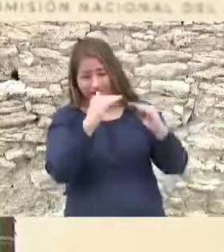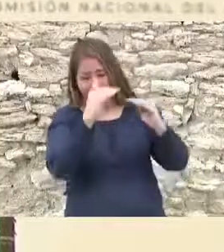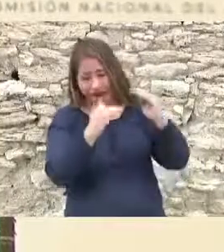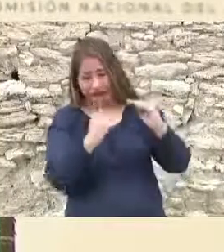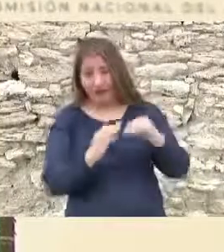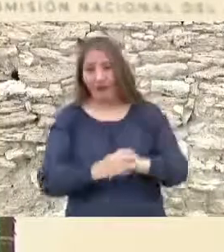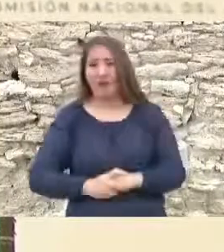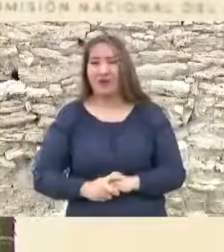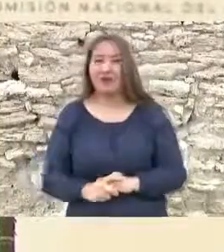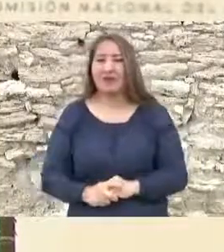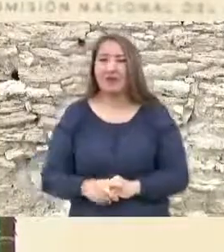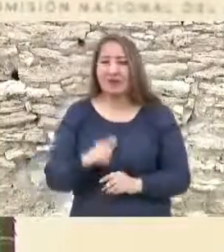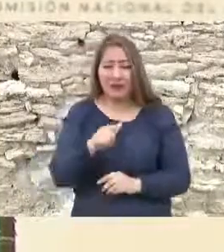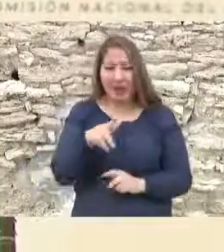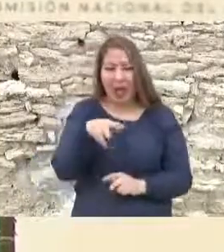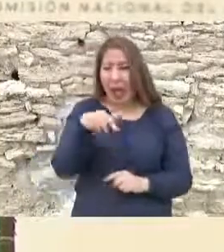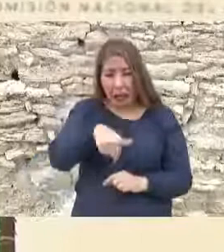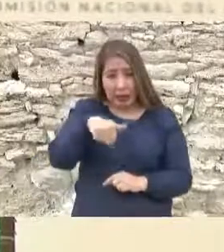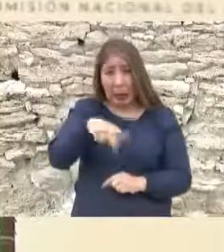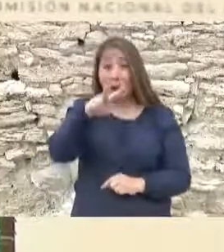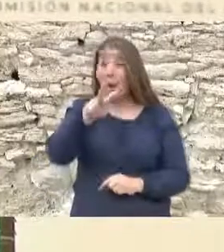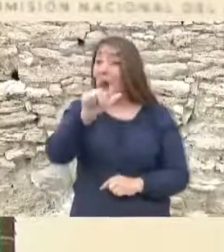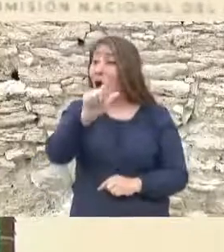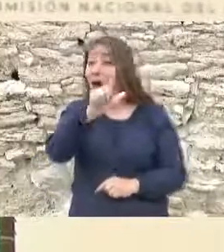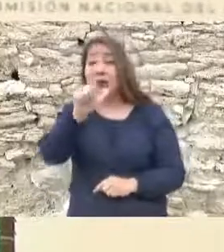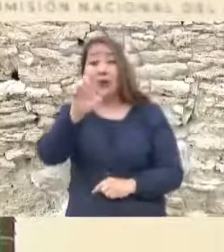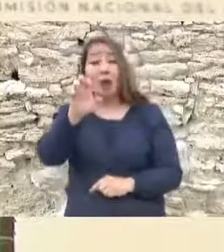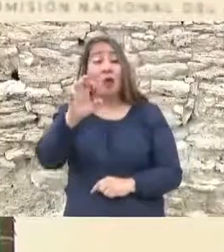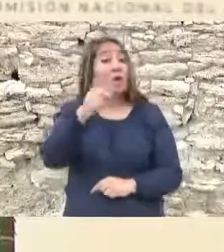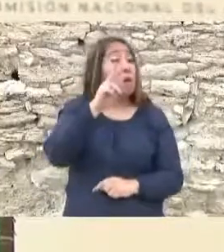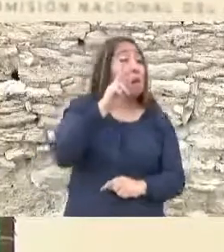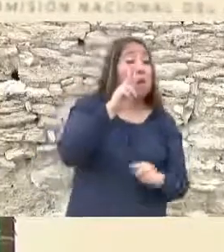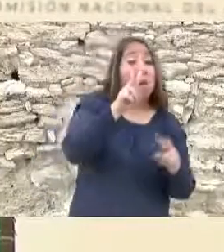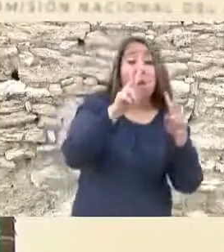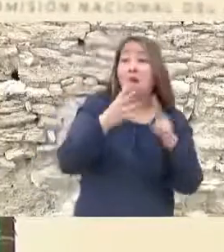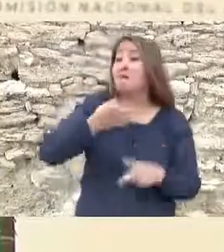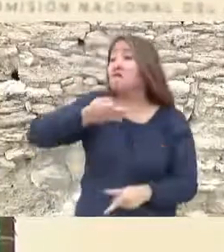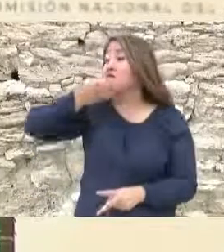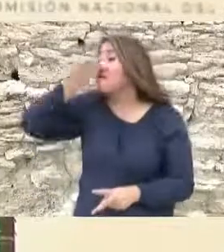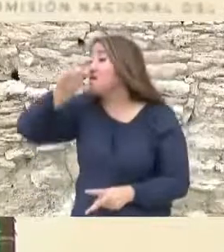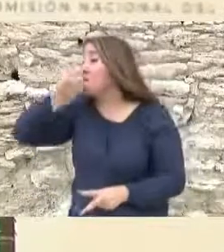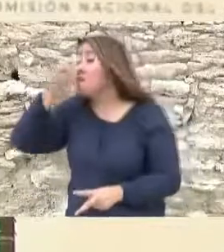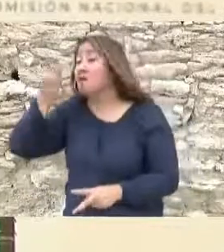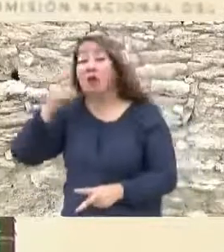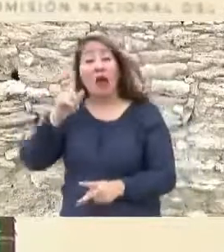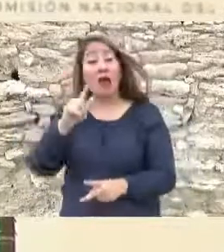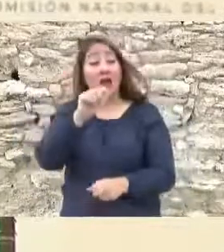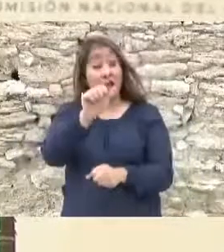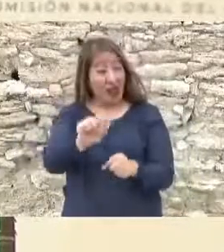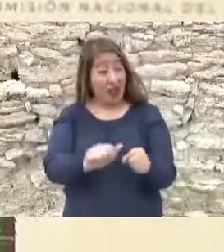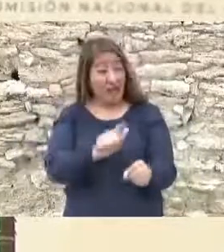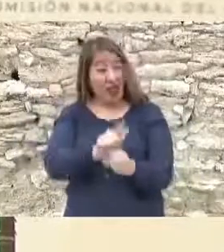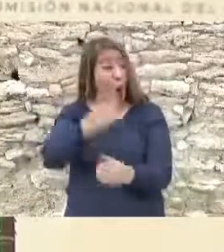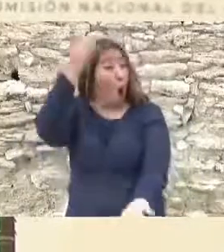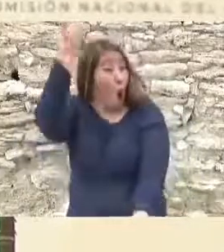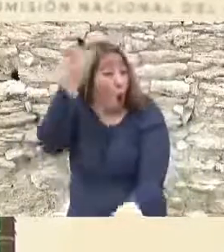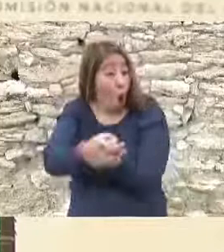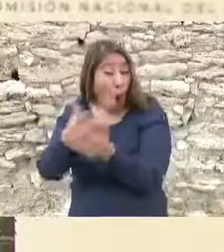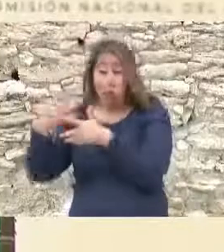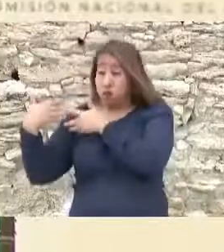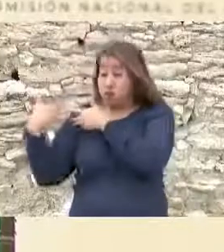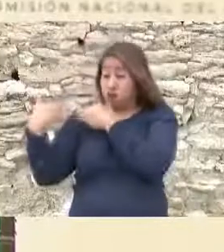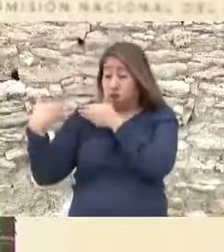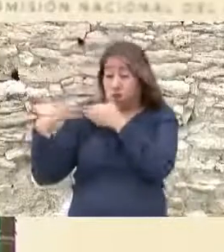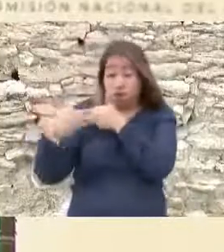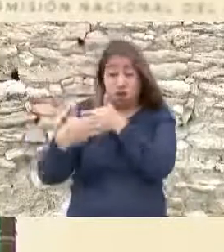gobierno. En el valle donde estamos, podemos ver flora y fauna única en el mundo, que habita aquí desde hace millones de años,